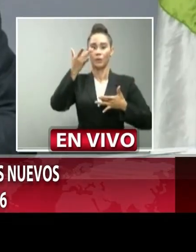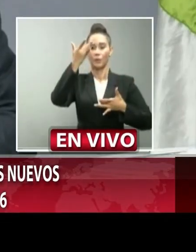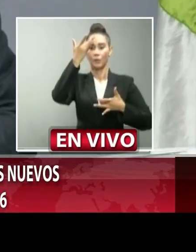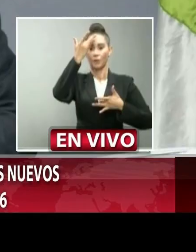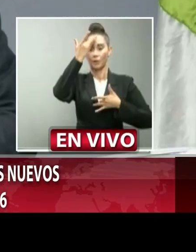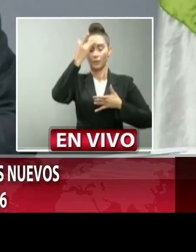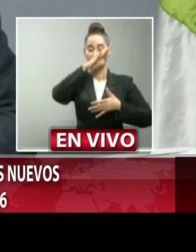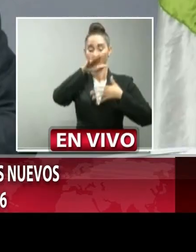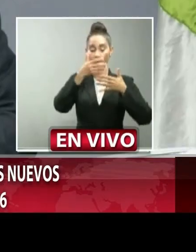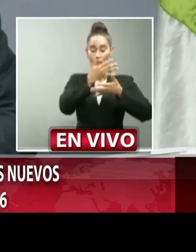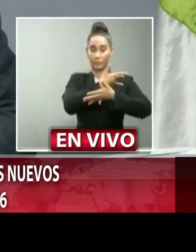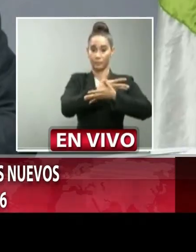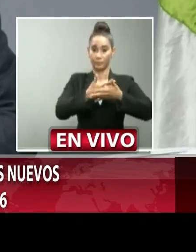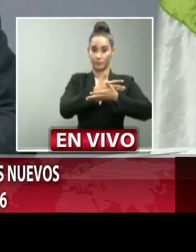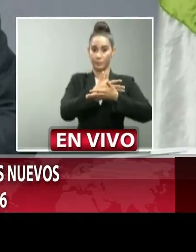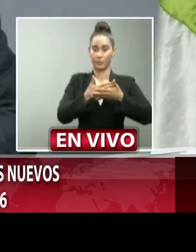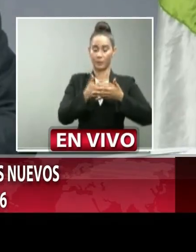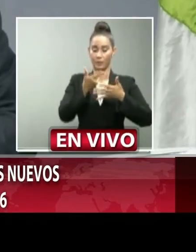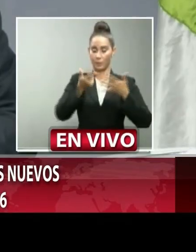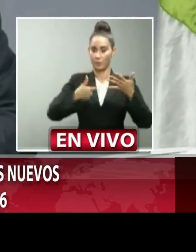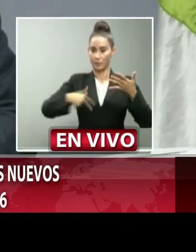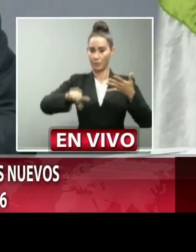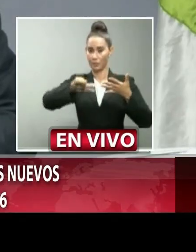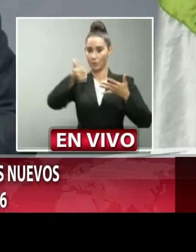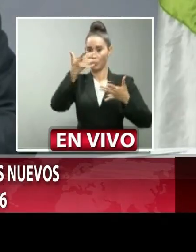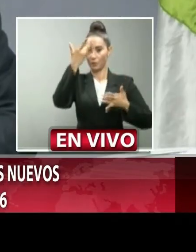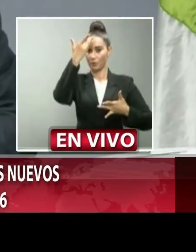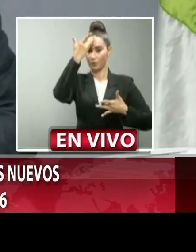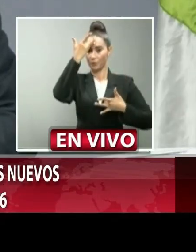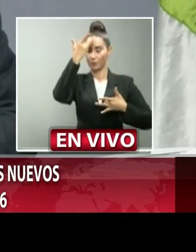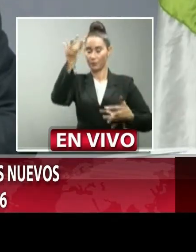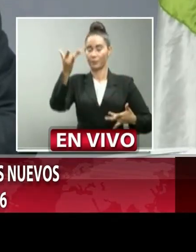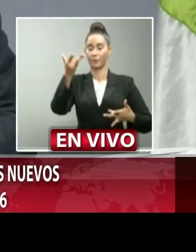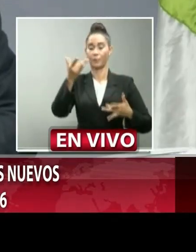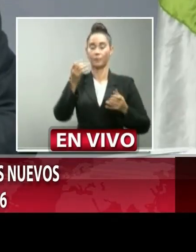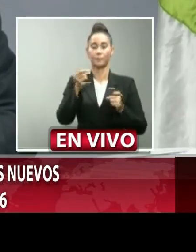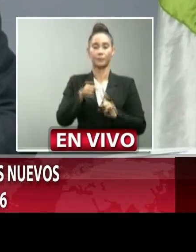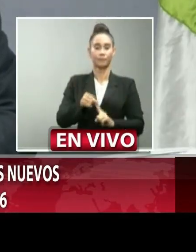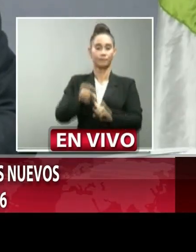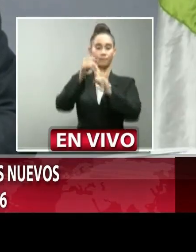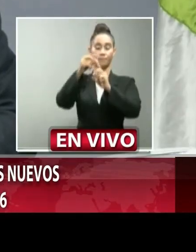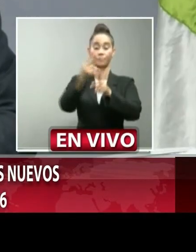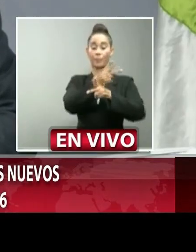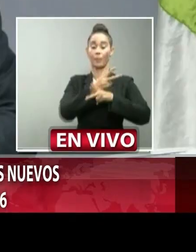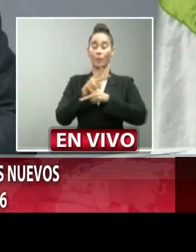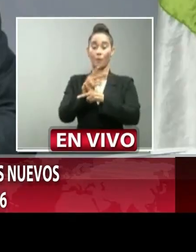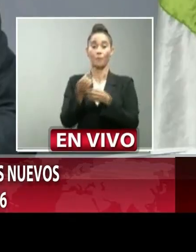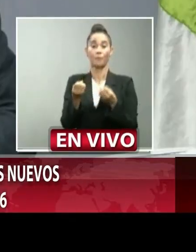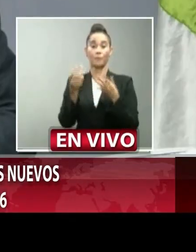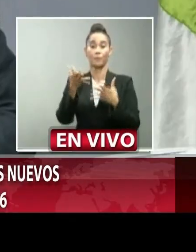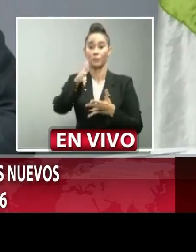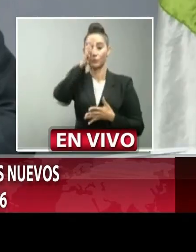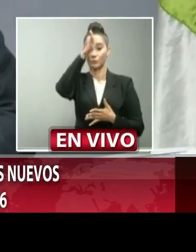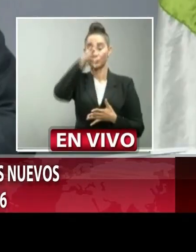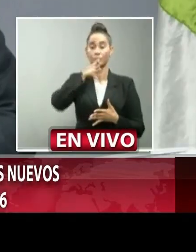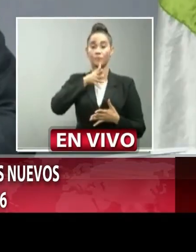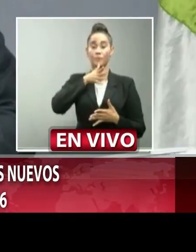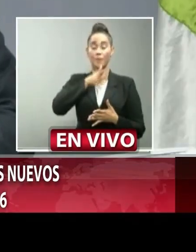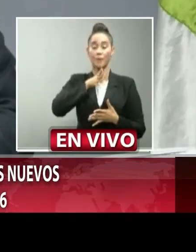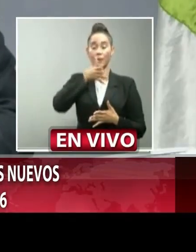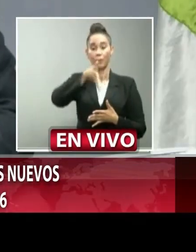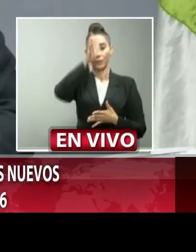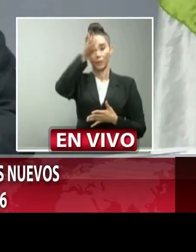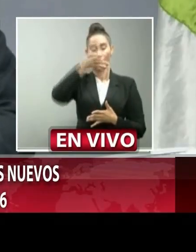renales etcétera tener especial cuidado con los padres y los abuelos